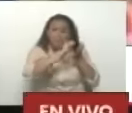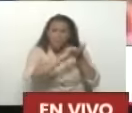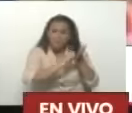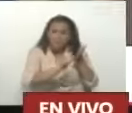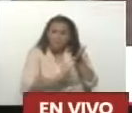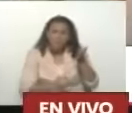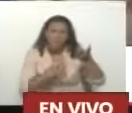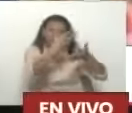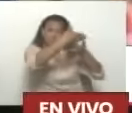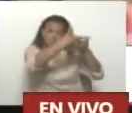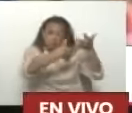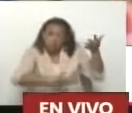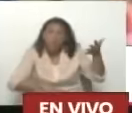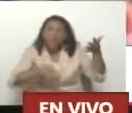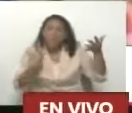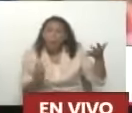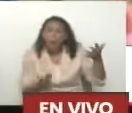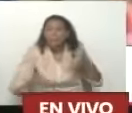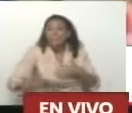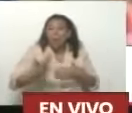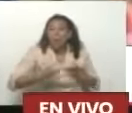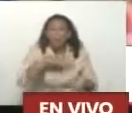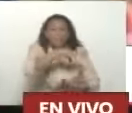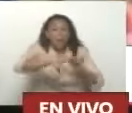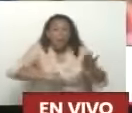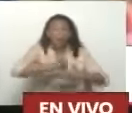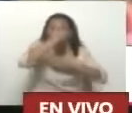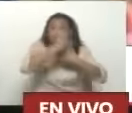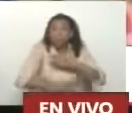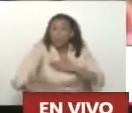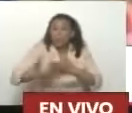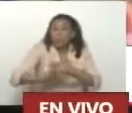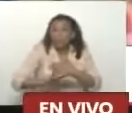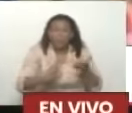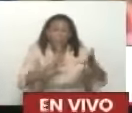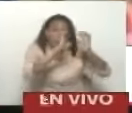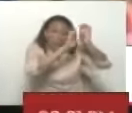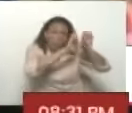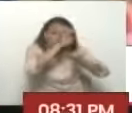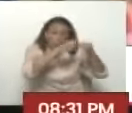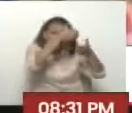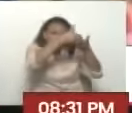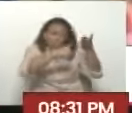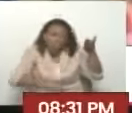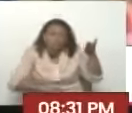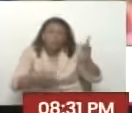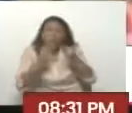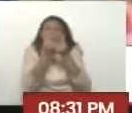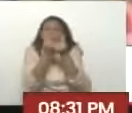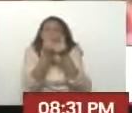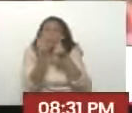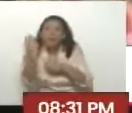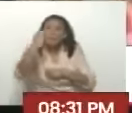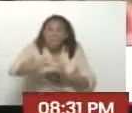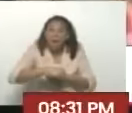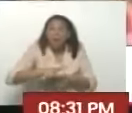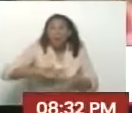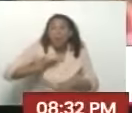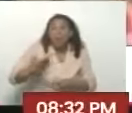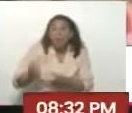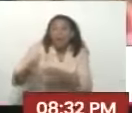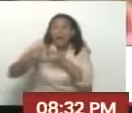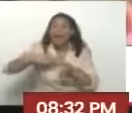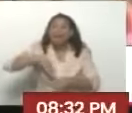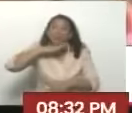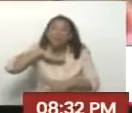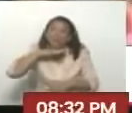Primeramente Para determinar Cuáles eran nuestros Proyectos priorizados Luego evaluamos Según el monto Qué es lo que Nos podía alcanzar